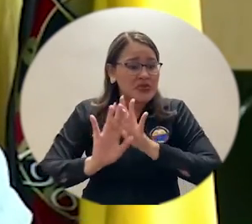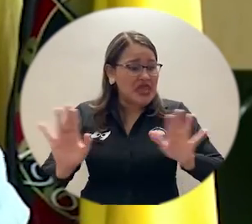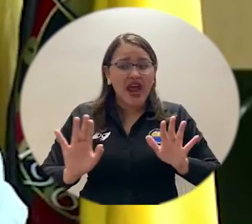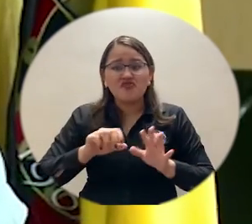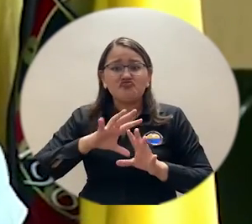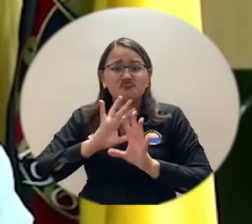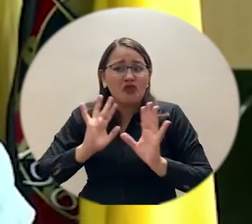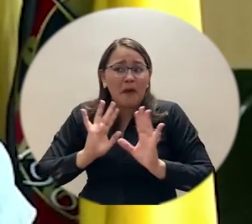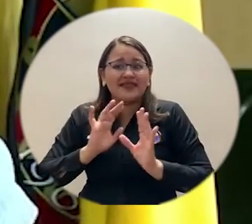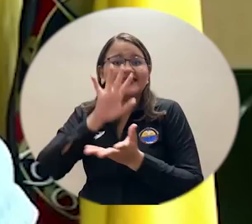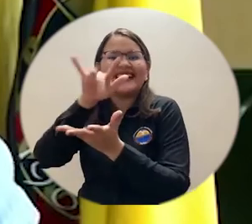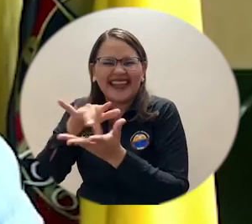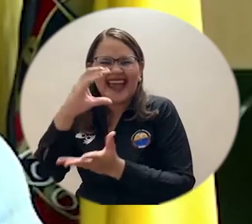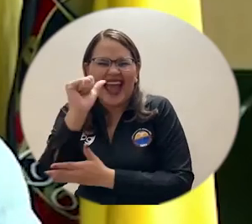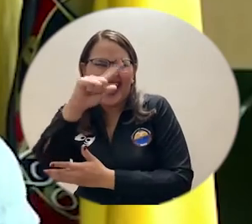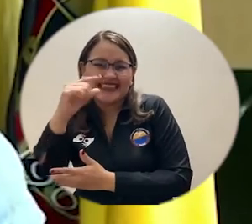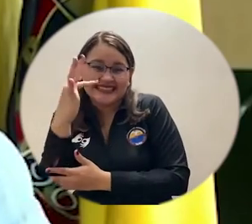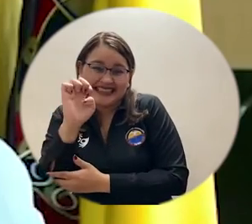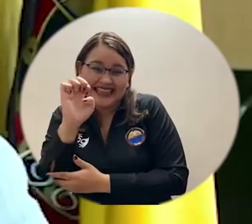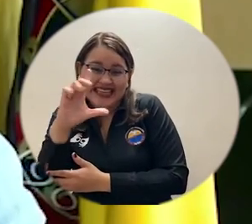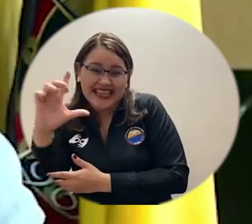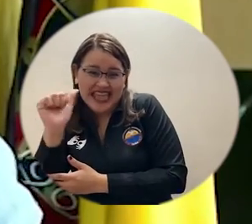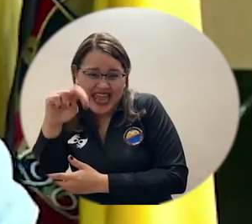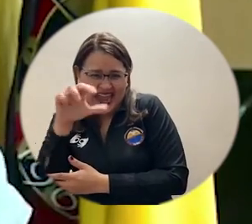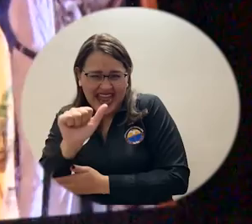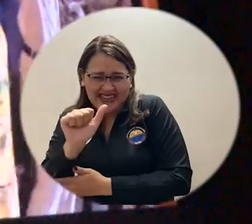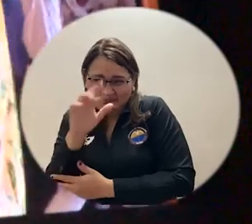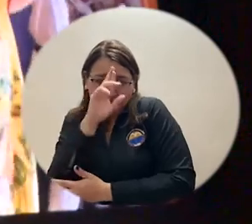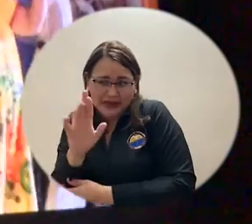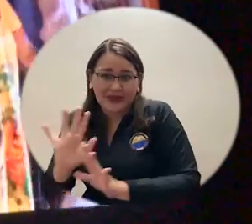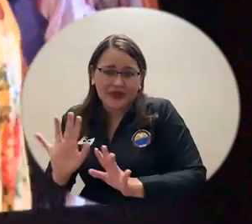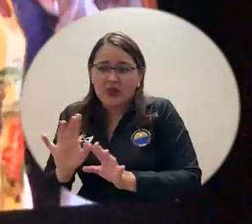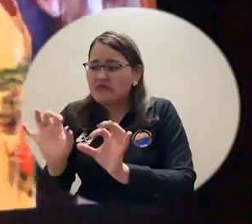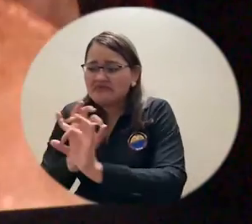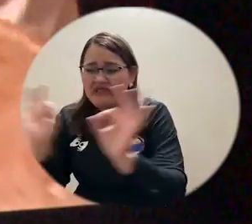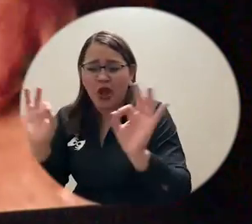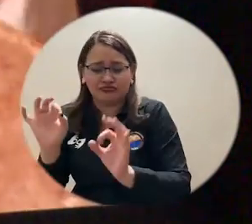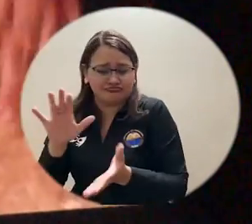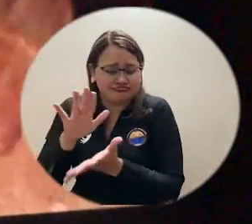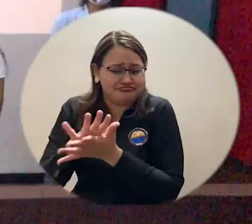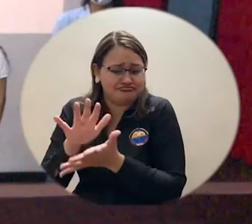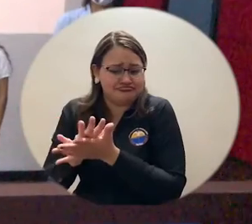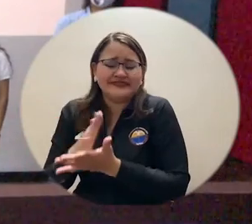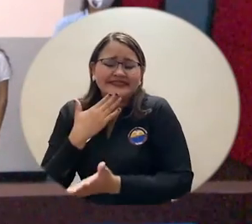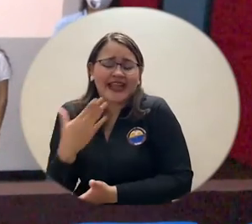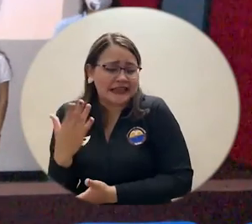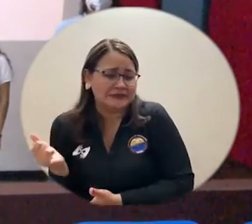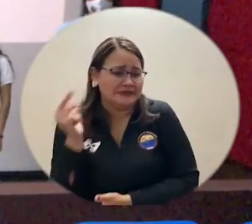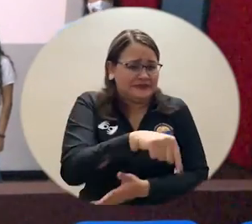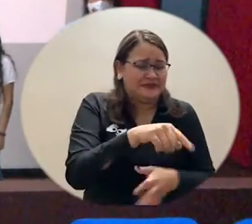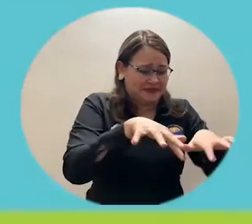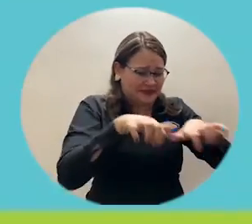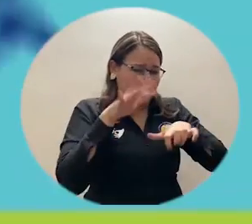a empezar a verlos desde el Metropolitano o la Bomberona, donde se lo quieran imaginar. Entonces muchas gracias por el espacio y a disfrutarlo.